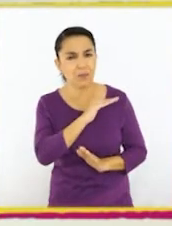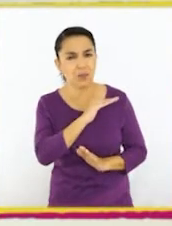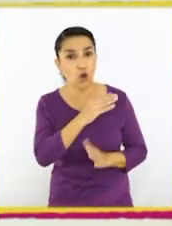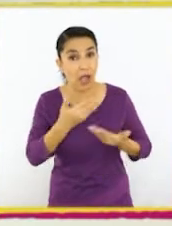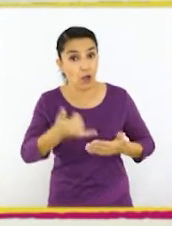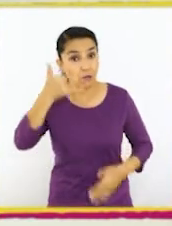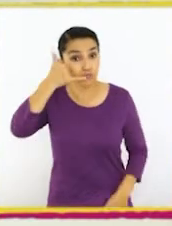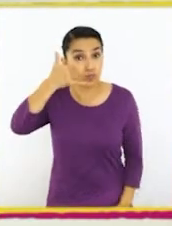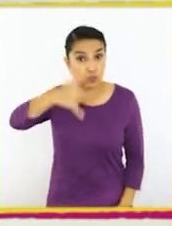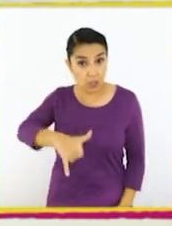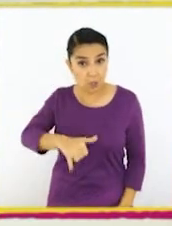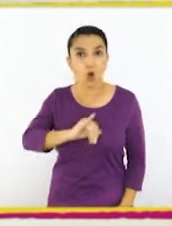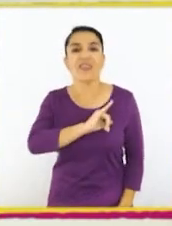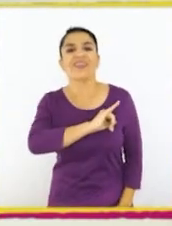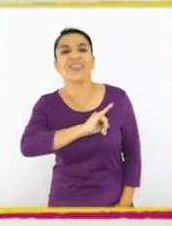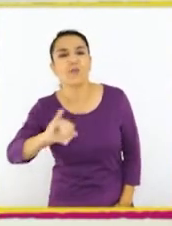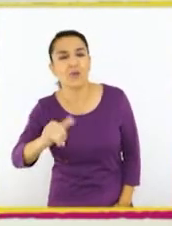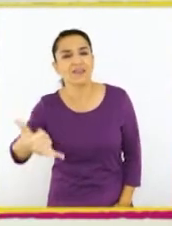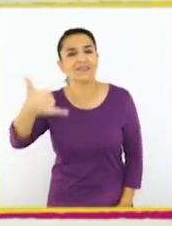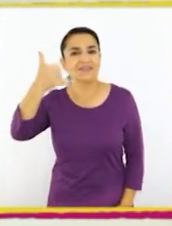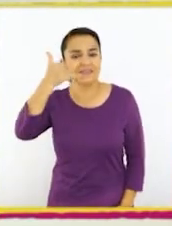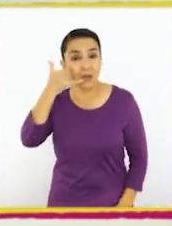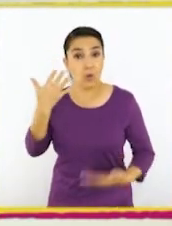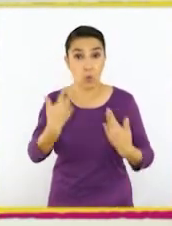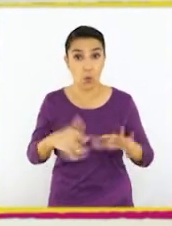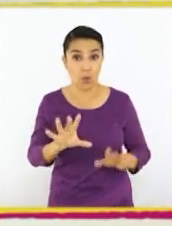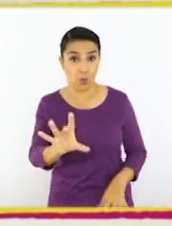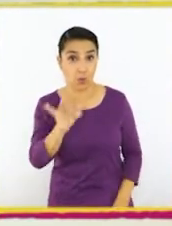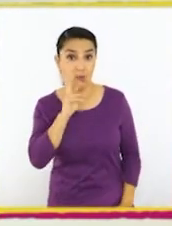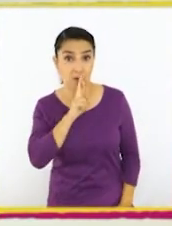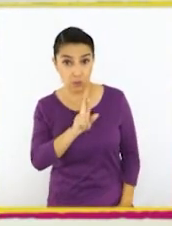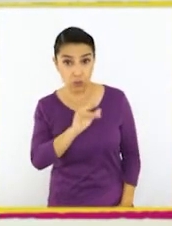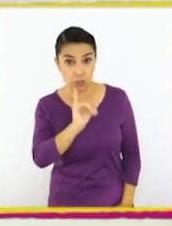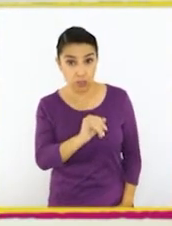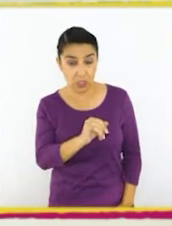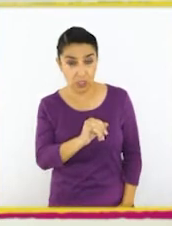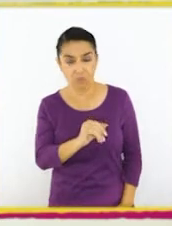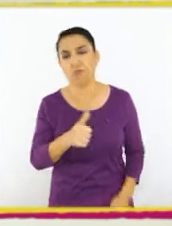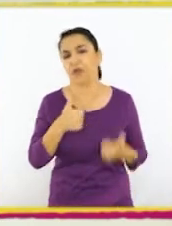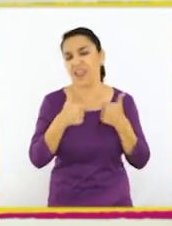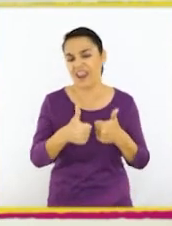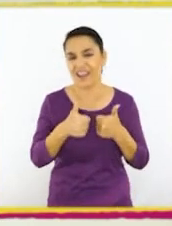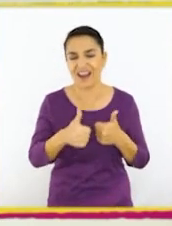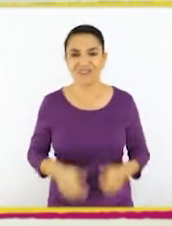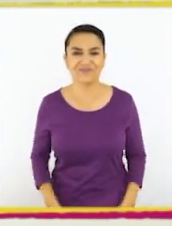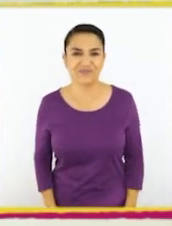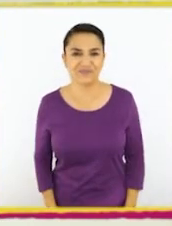te parece que cortemos? Y yo te vuelvo a llamar cuando ya tenga el resultado, ¿te parece? Sí. Ya, genial.